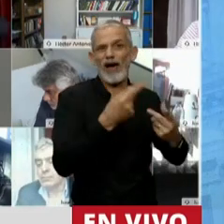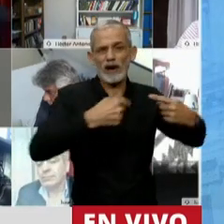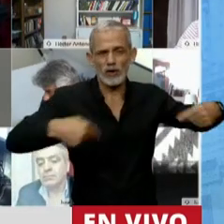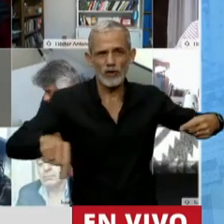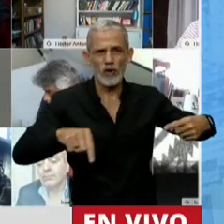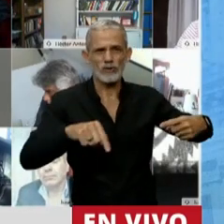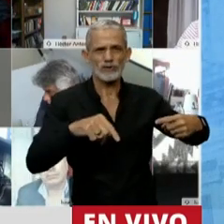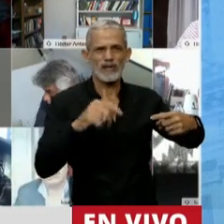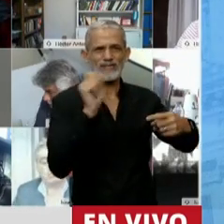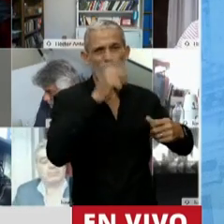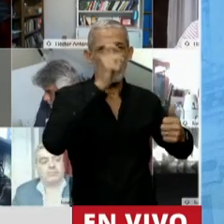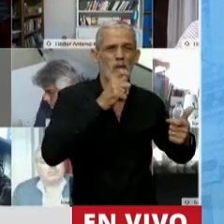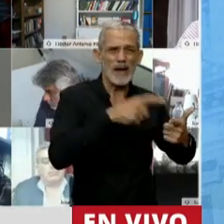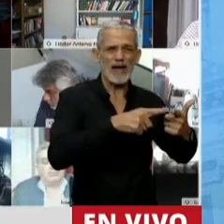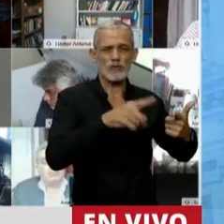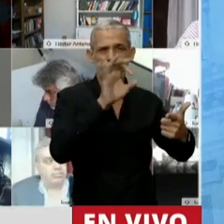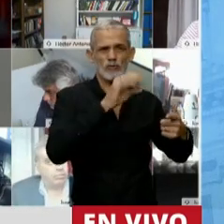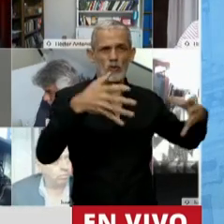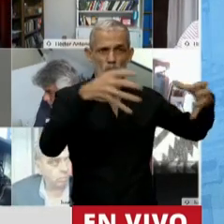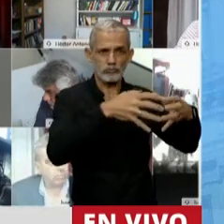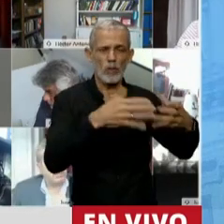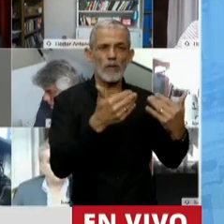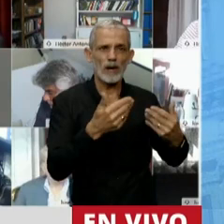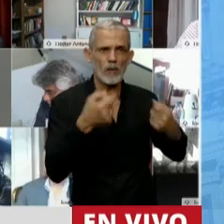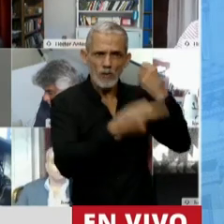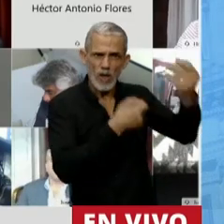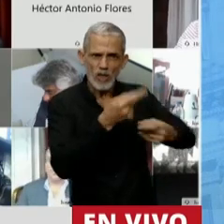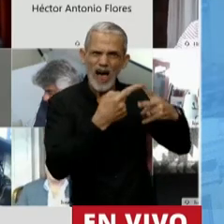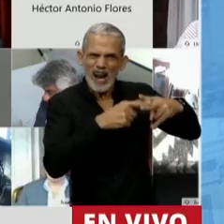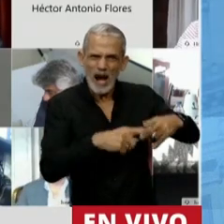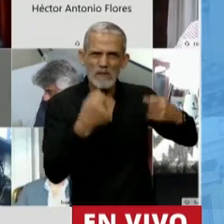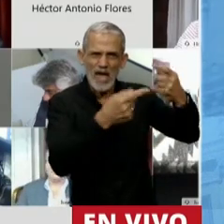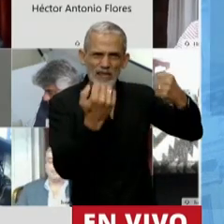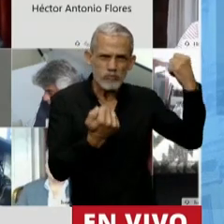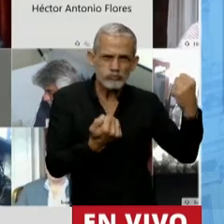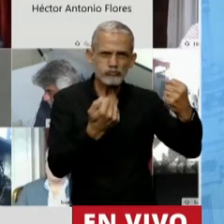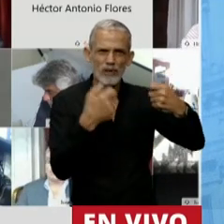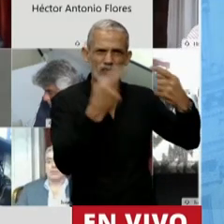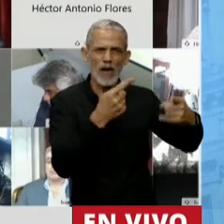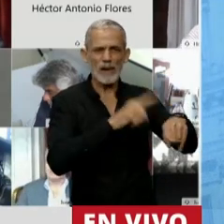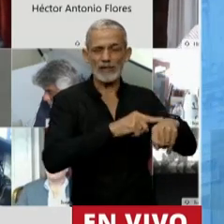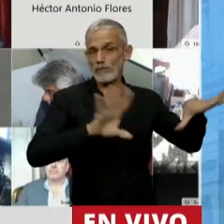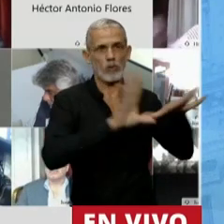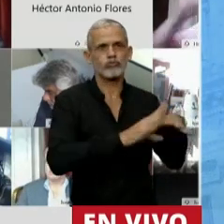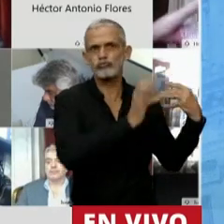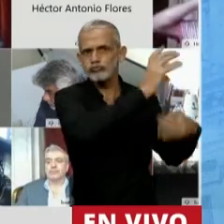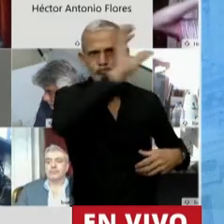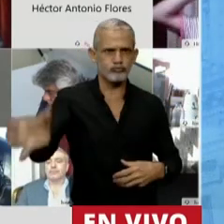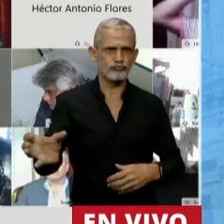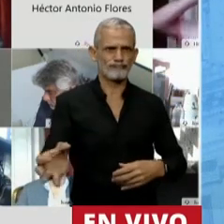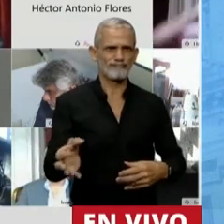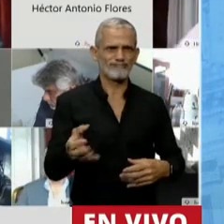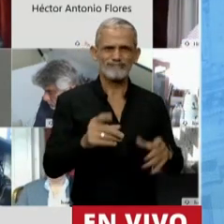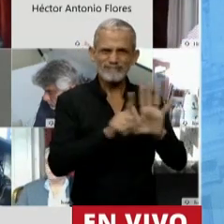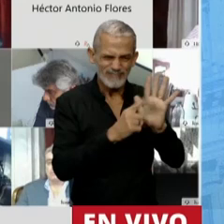seguridad ni a los bomberos para que puedan responder a tiempo. ¿Qué es lo que está haciendo? Busca